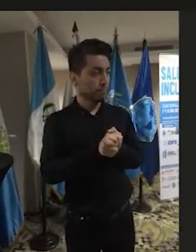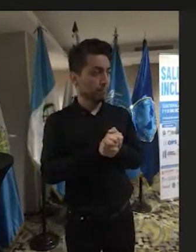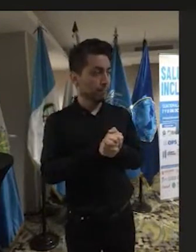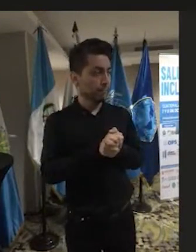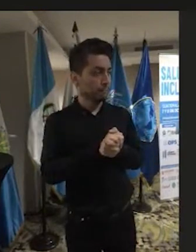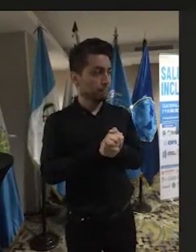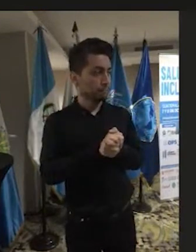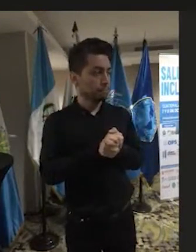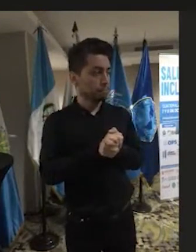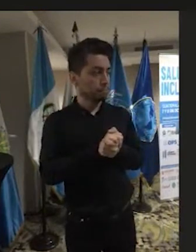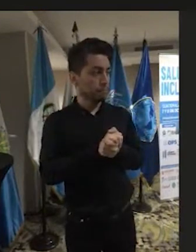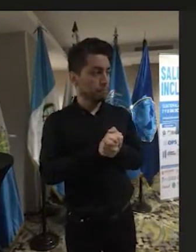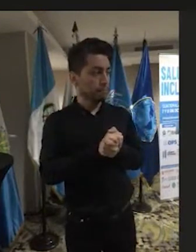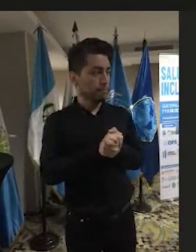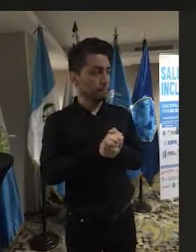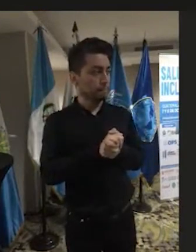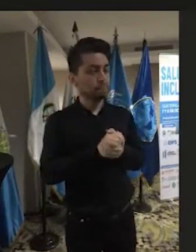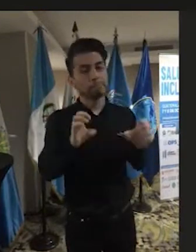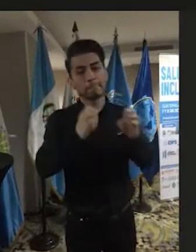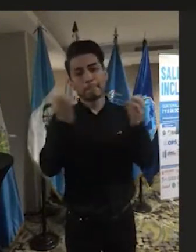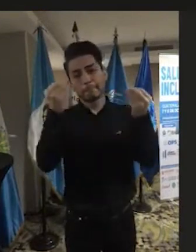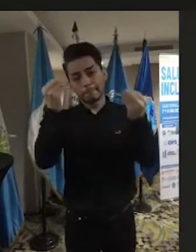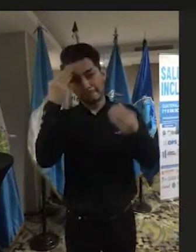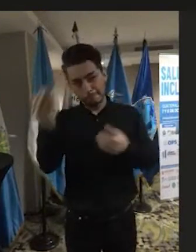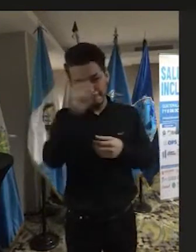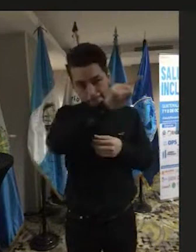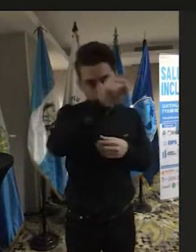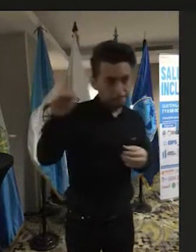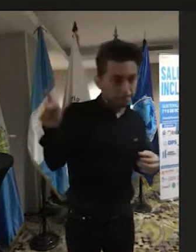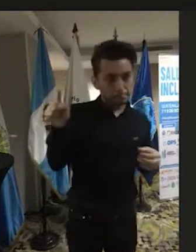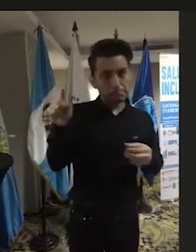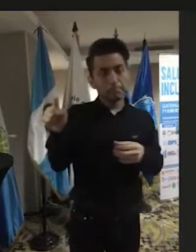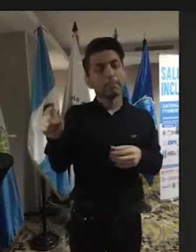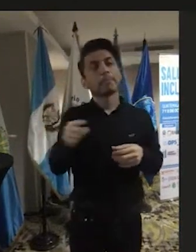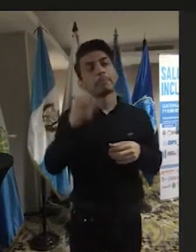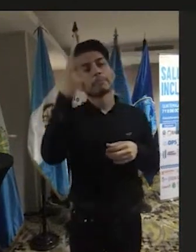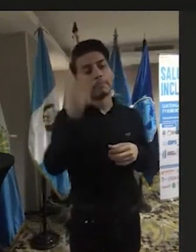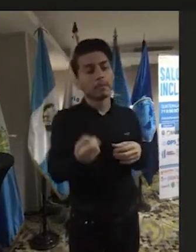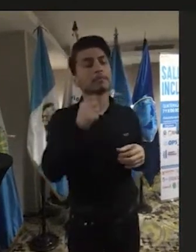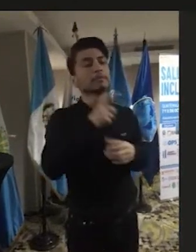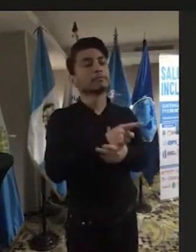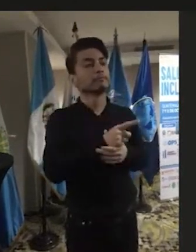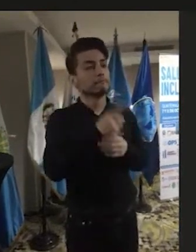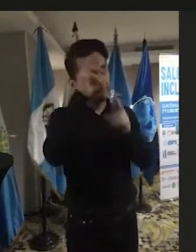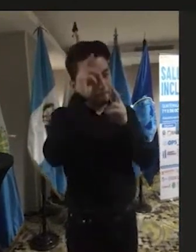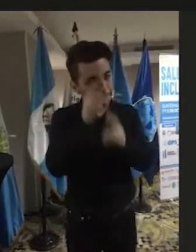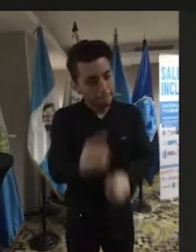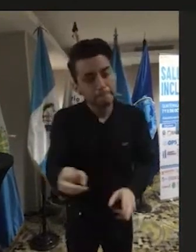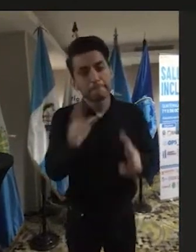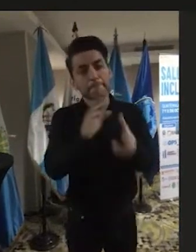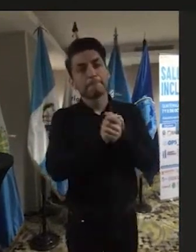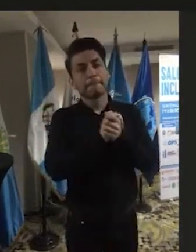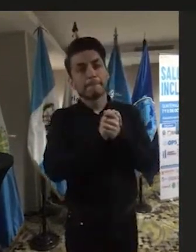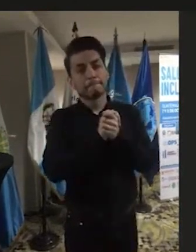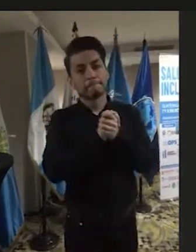muchísimas gracias entonces a cada uno de ustedes reiterar nuestro reconocimiento a